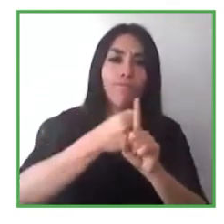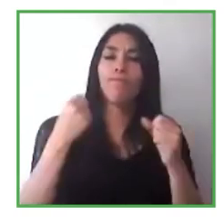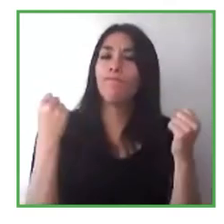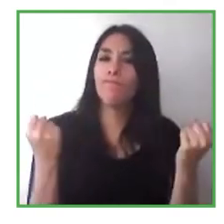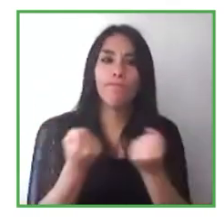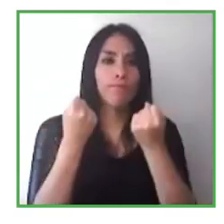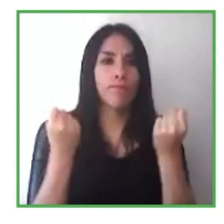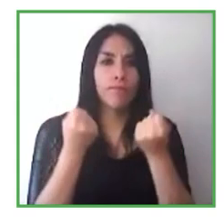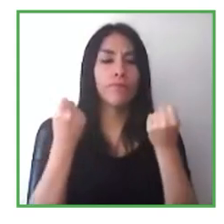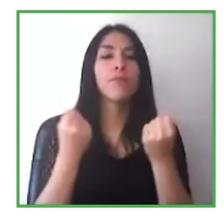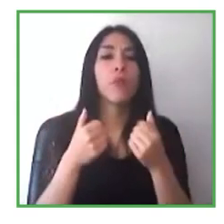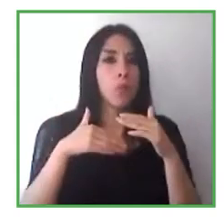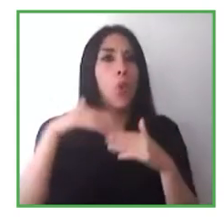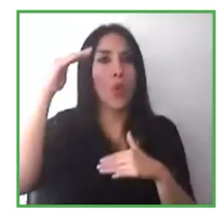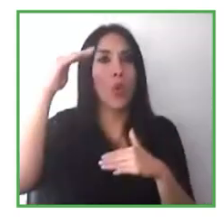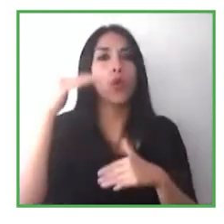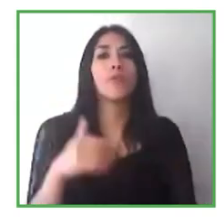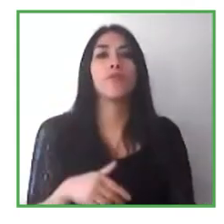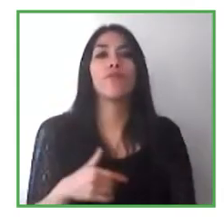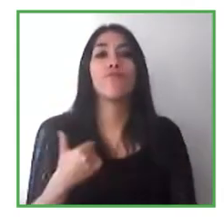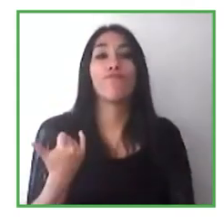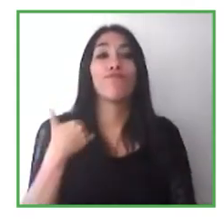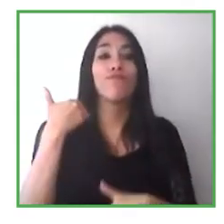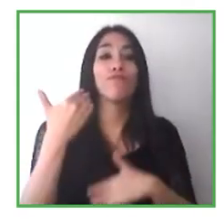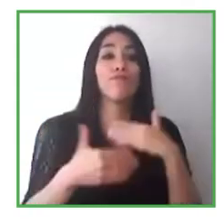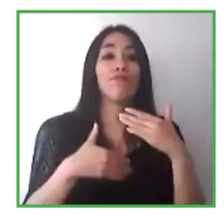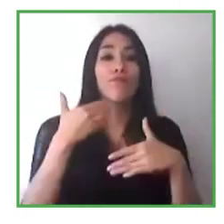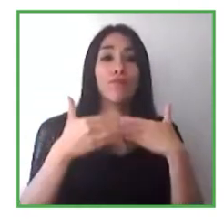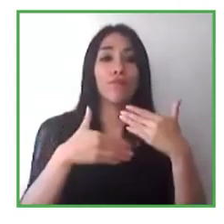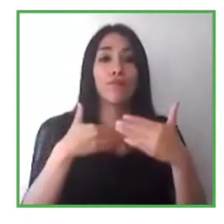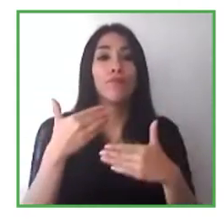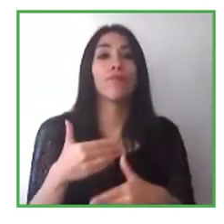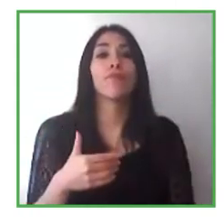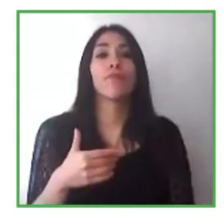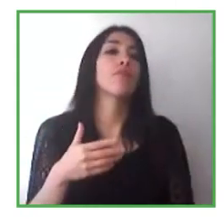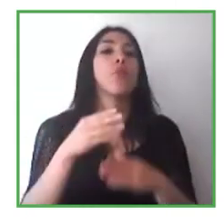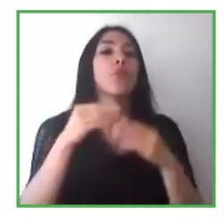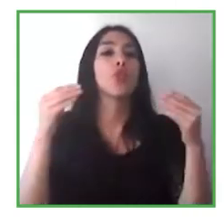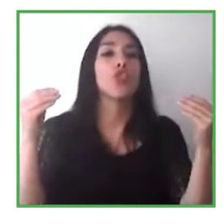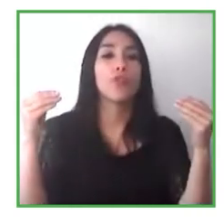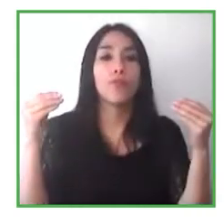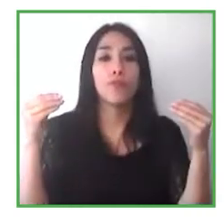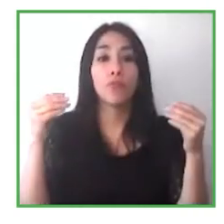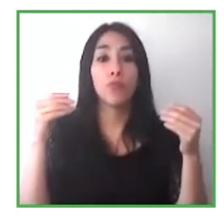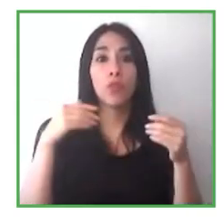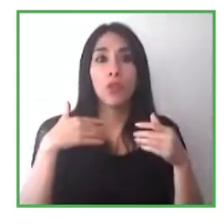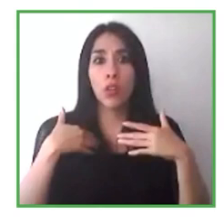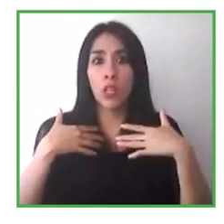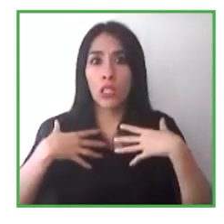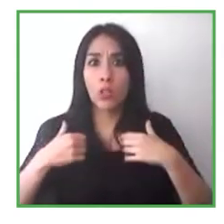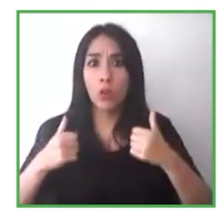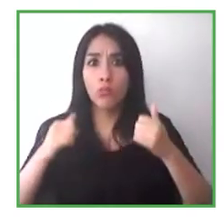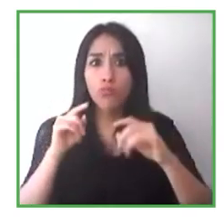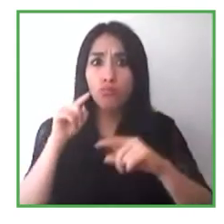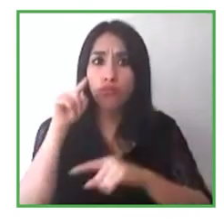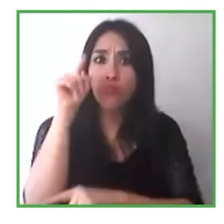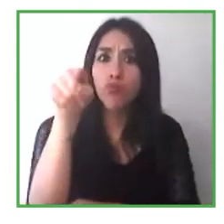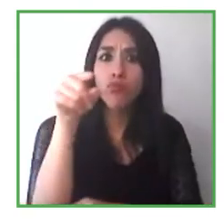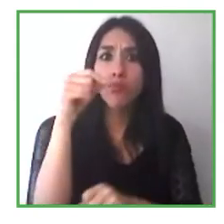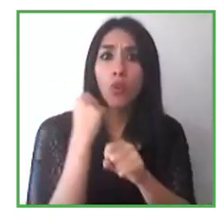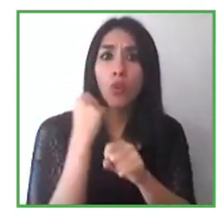haciendo esto, pero hay muchos que quieren volver a la oficina, muchos quieren la estructura, quieren viajar todos los días a su edificio, quieren la